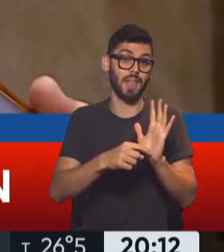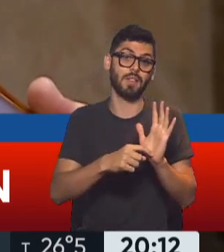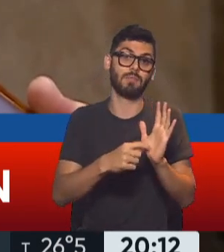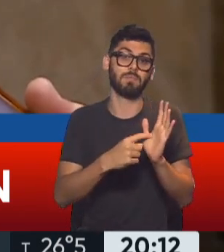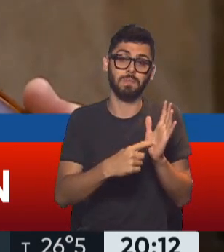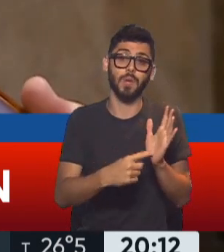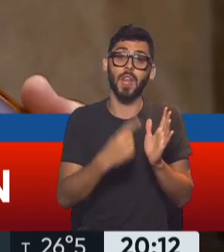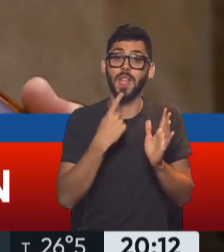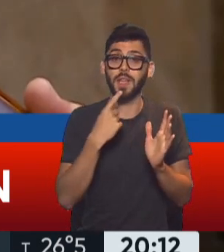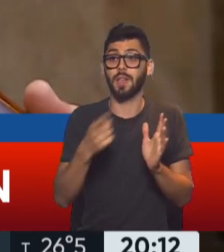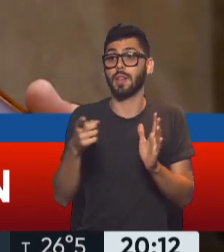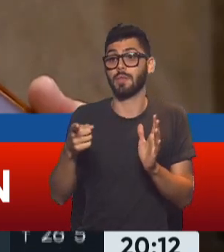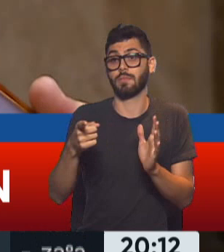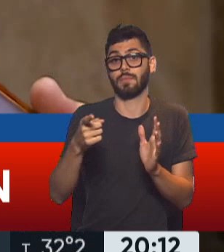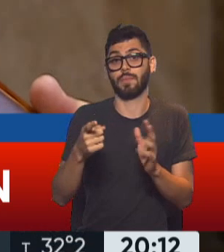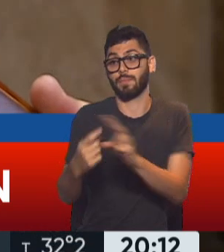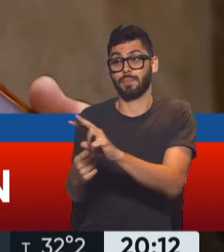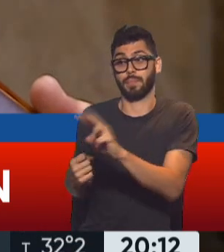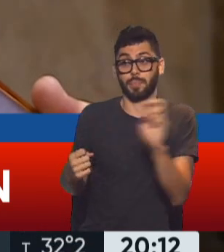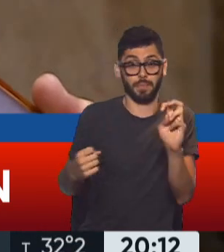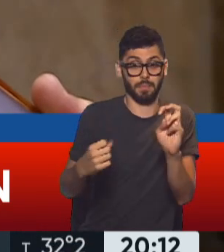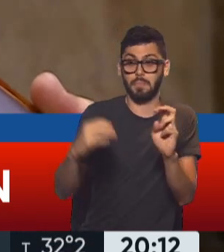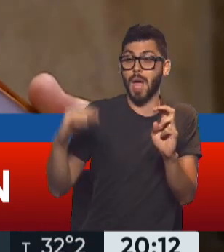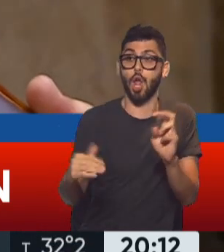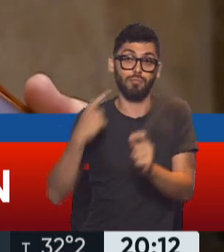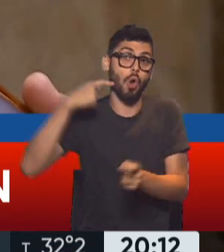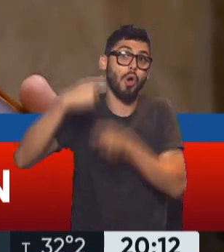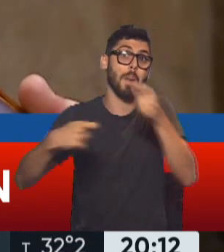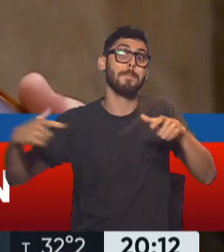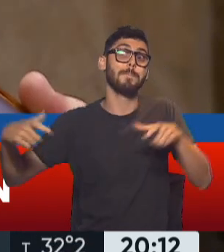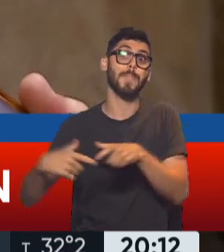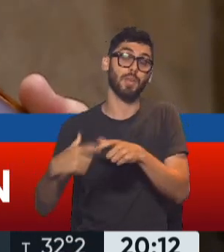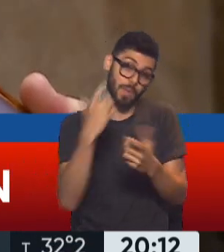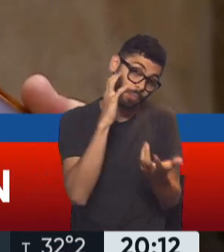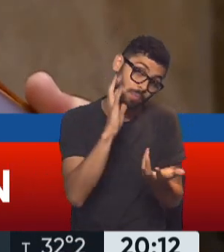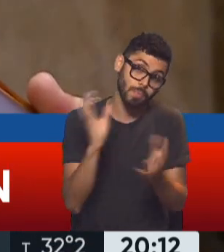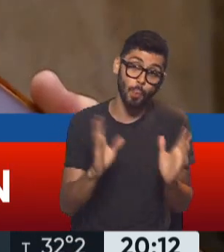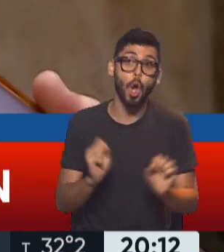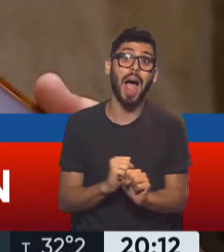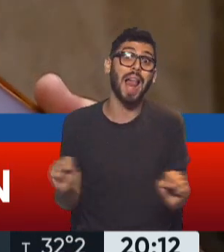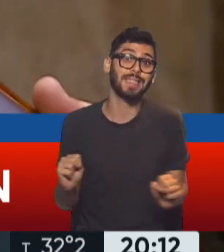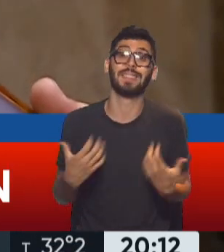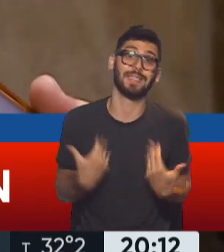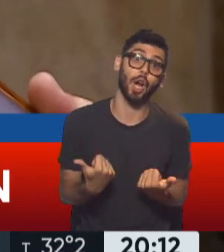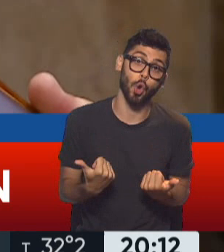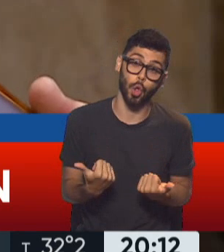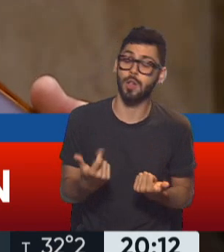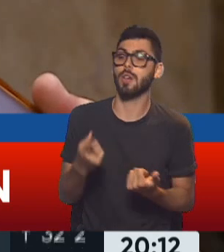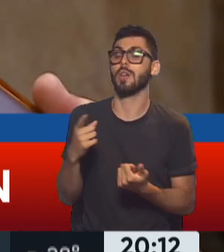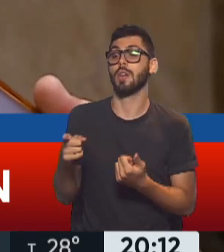tiende a compensar esa caída de recaudación, no debemos olvidar que estamos en un contexto de crisis sanitaria,